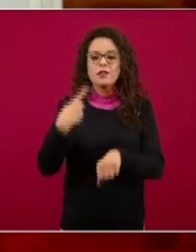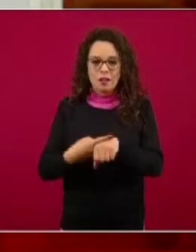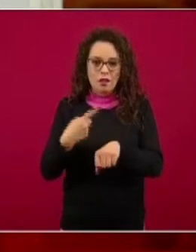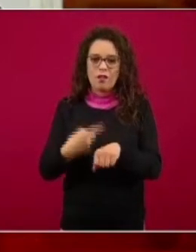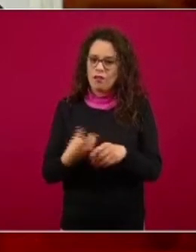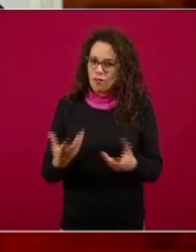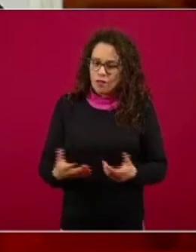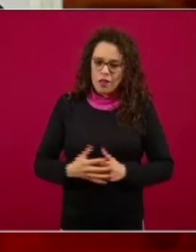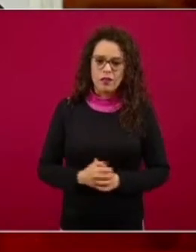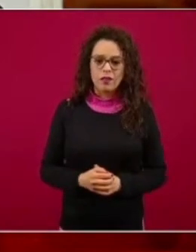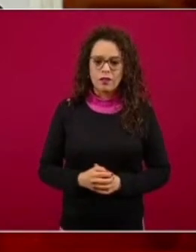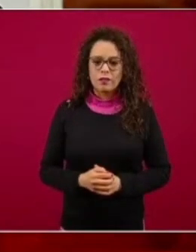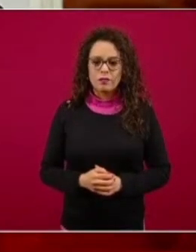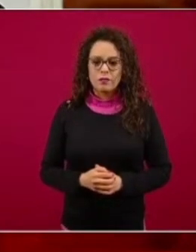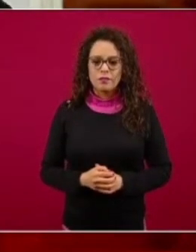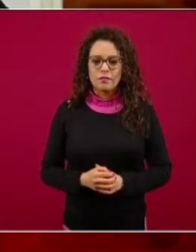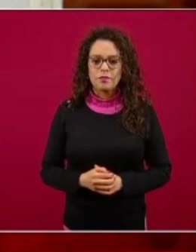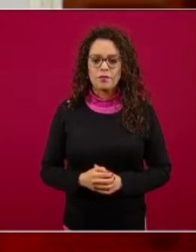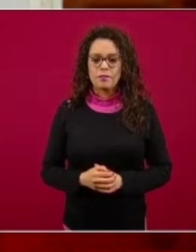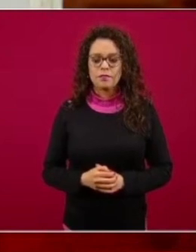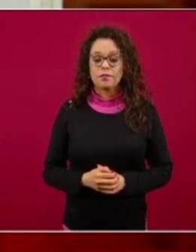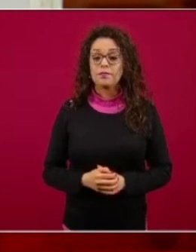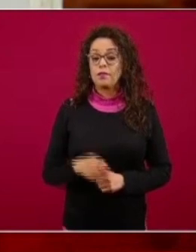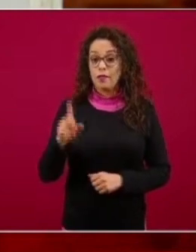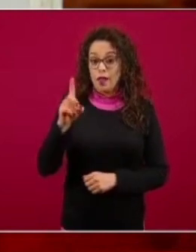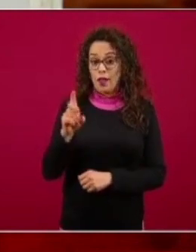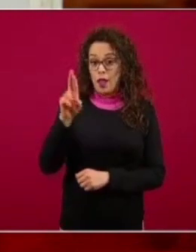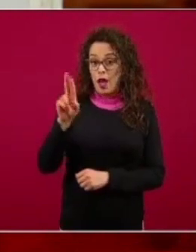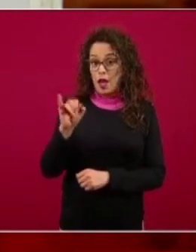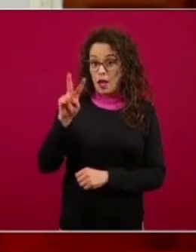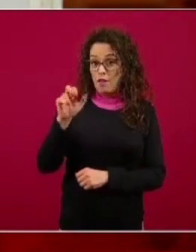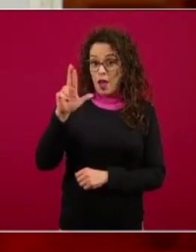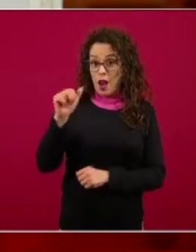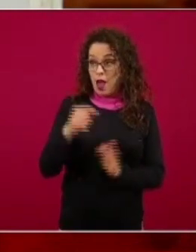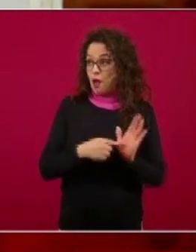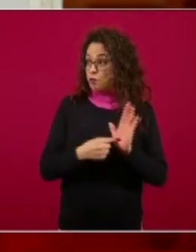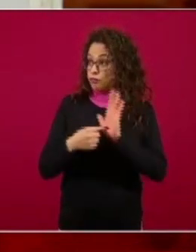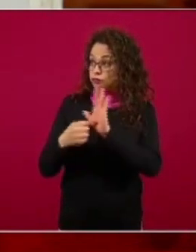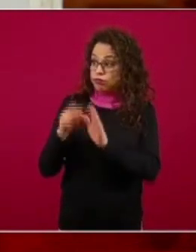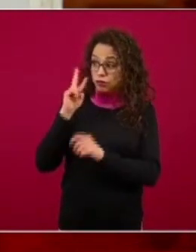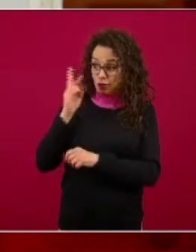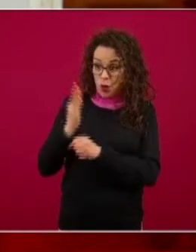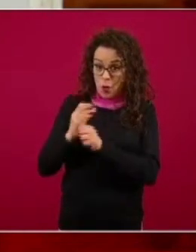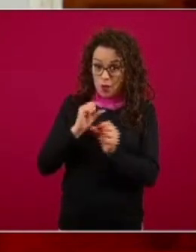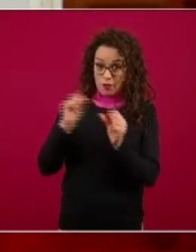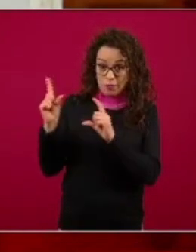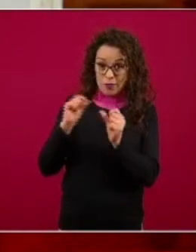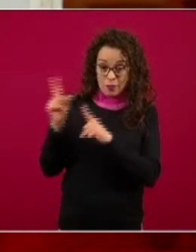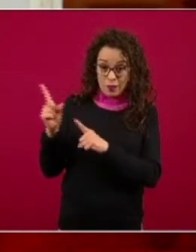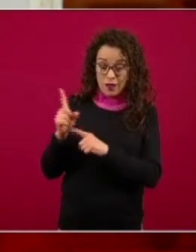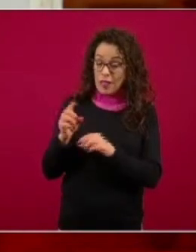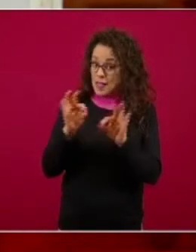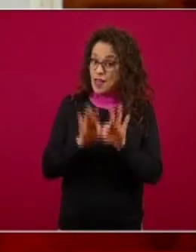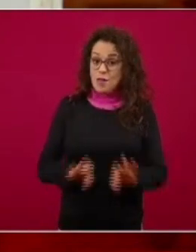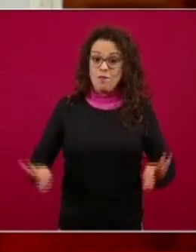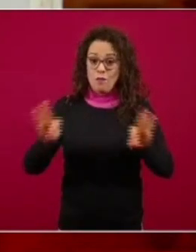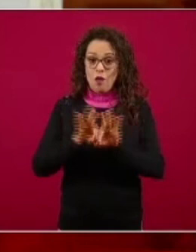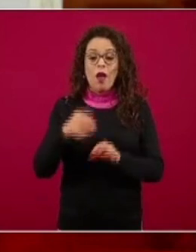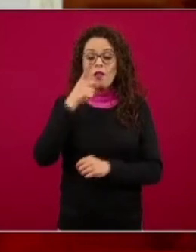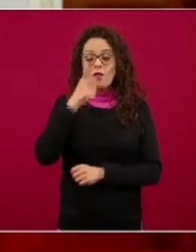mucho significado lo que mostró el doctor Rivera, de que muchos asintomáticos son los que